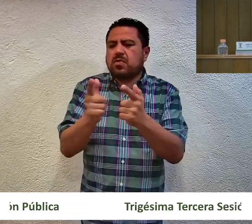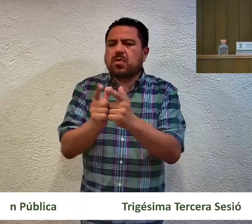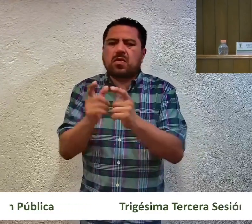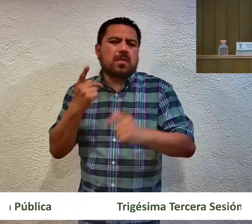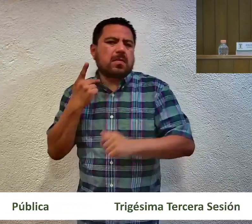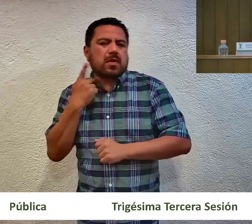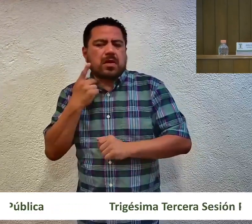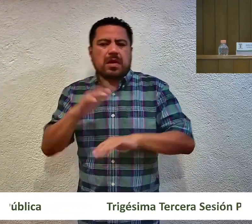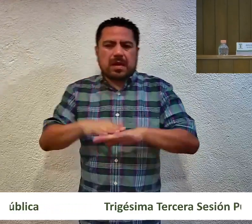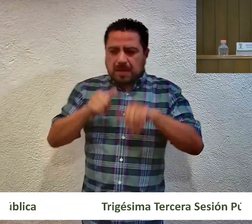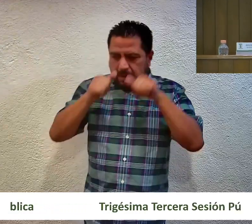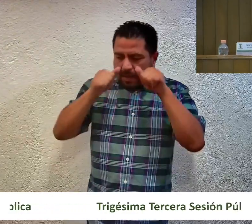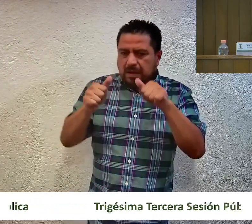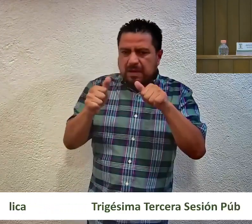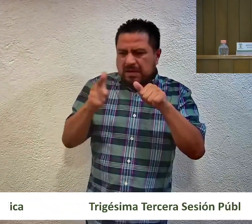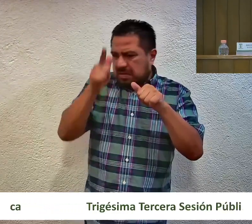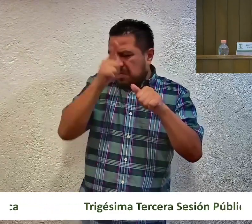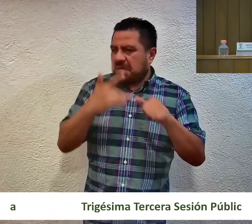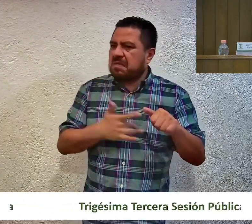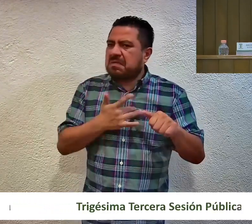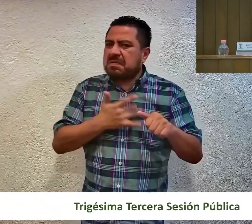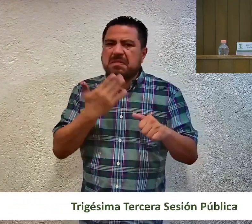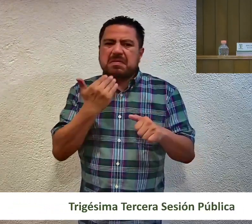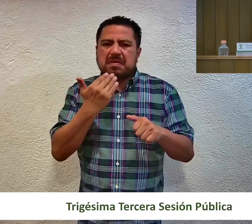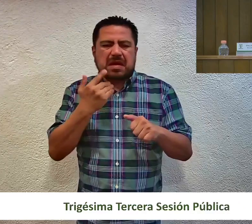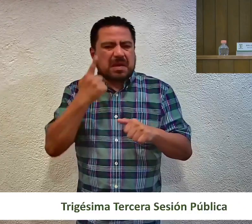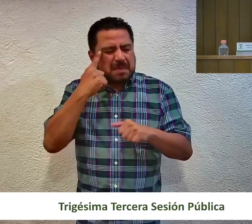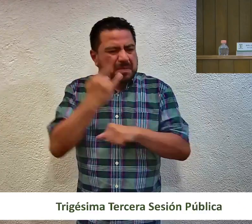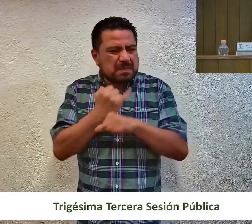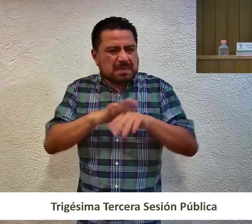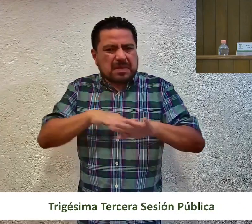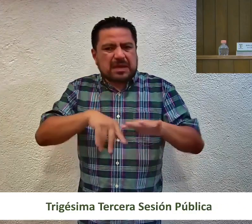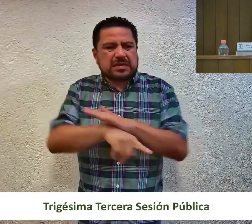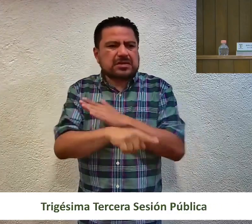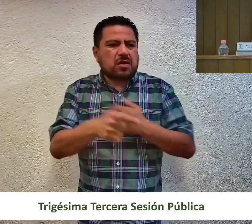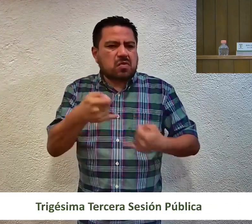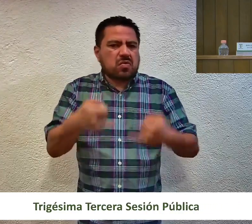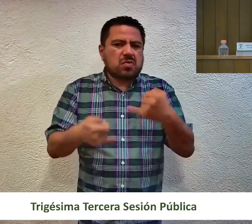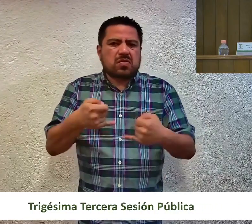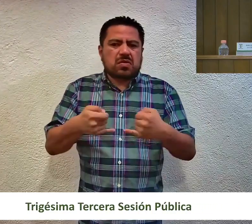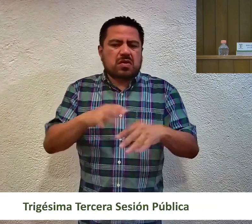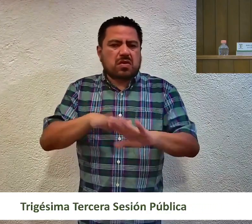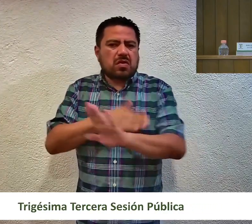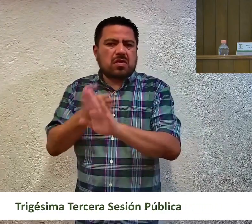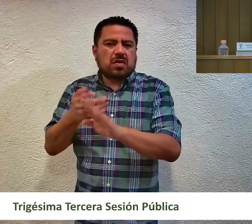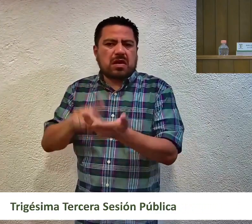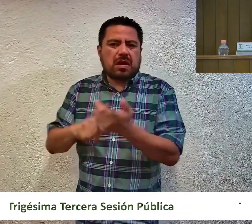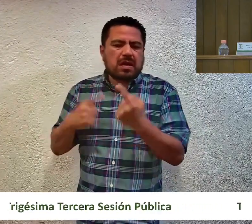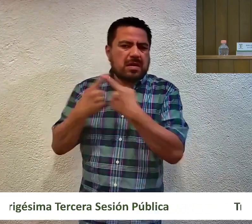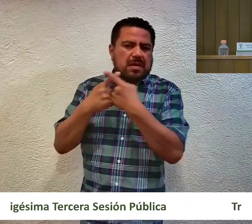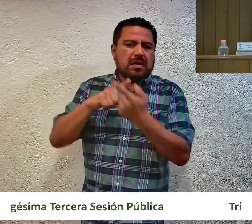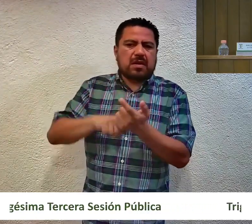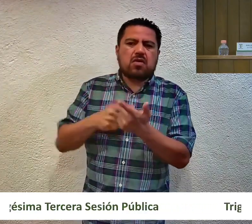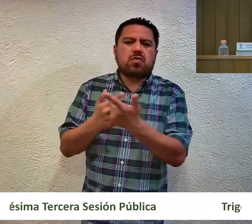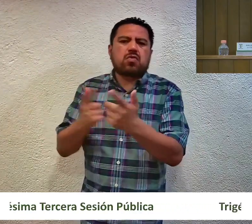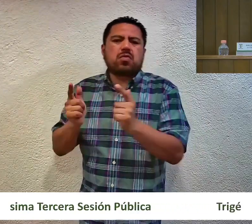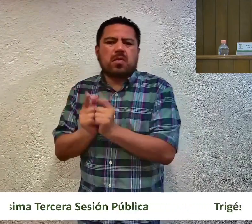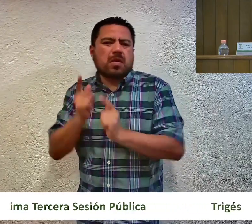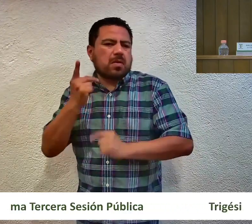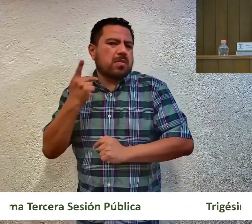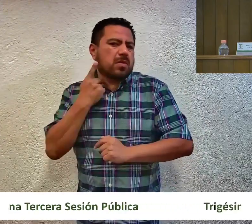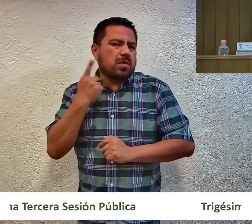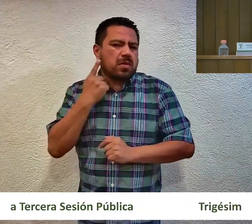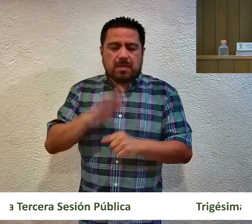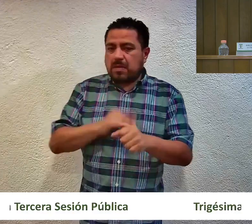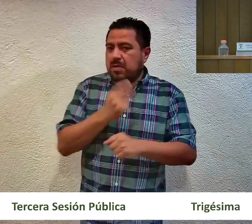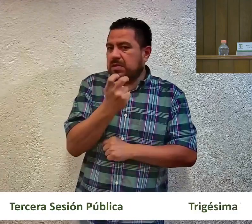atiende a una pretensión ilógica, carente del mínimo análisis jurídico y contraria a sus propios intereses como partido político, y